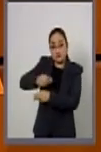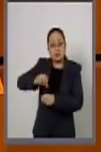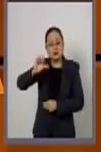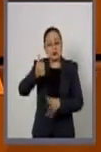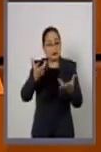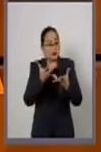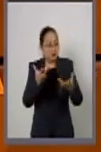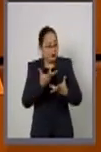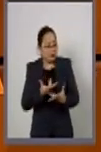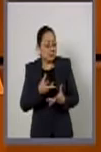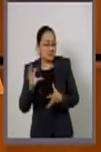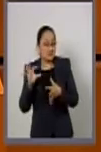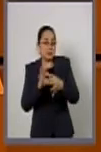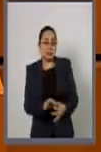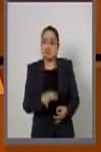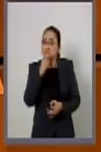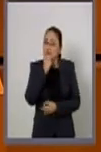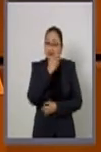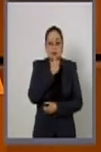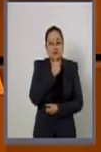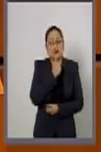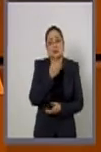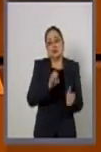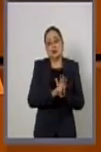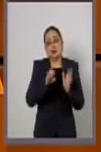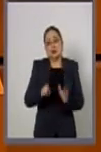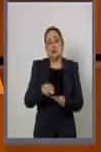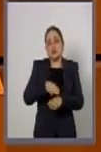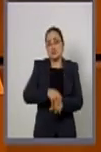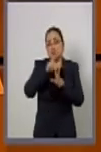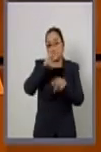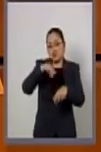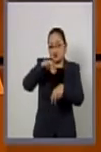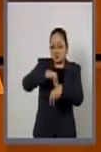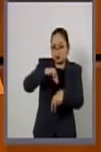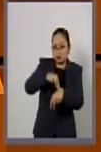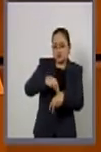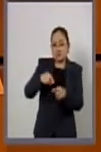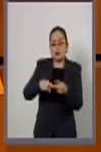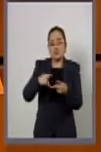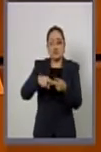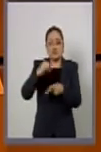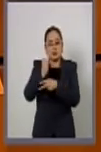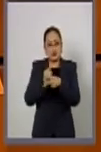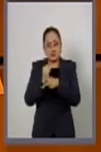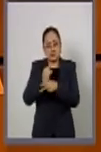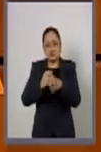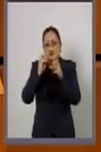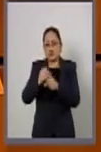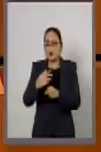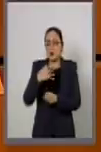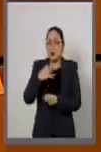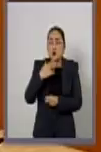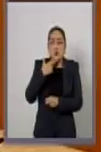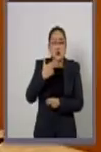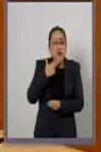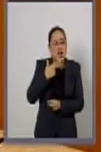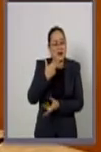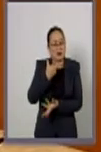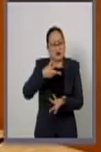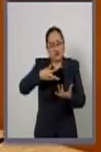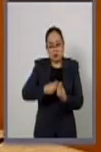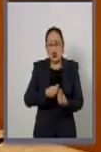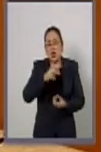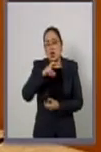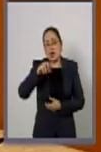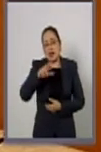aplicaciones civiles importantes como la medicina, la investigación y la utilización de combustibles nucleares. Por